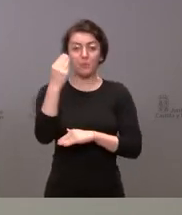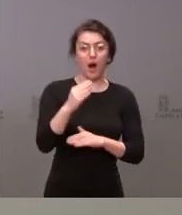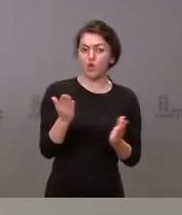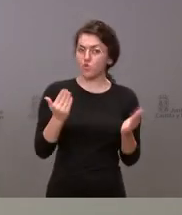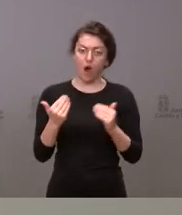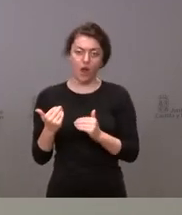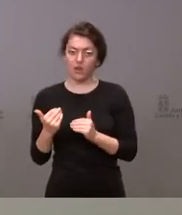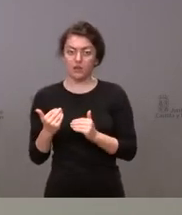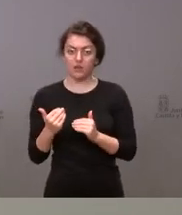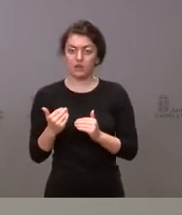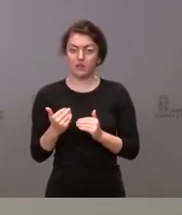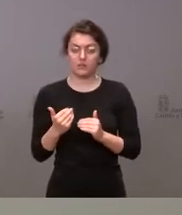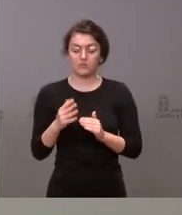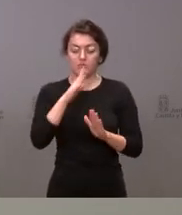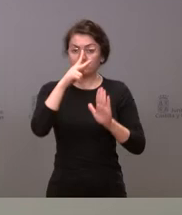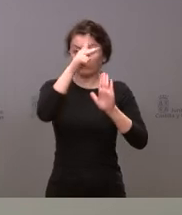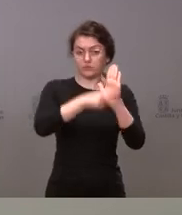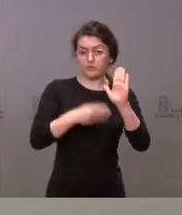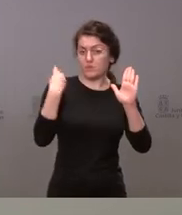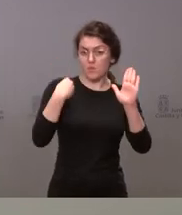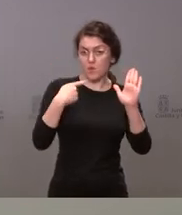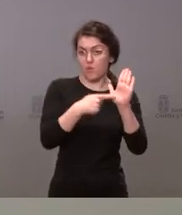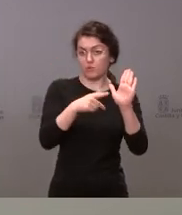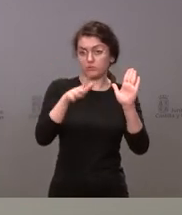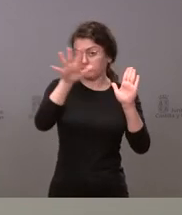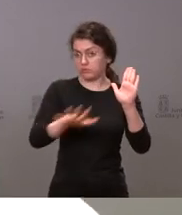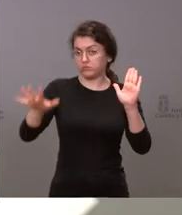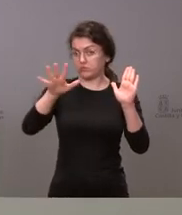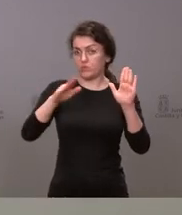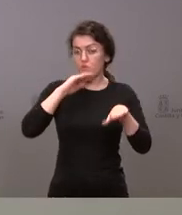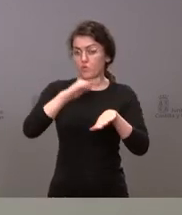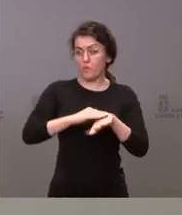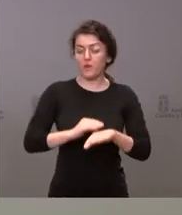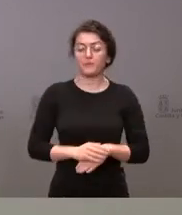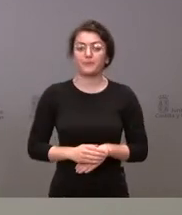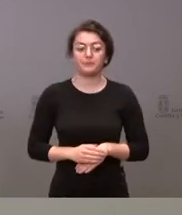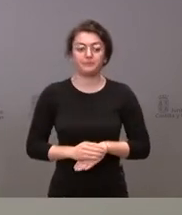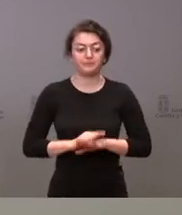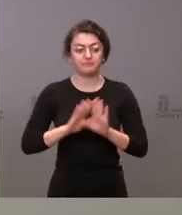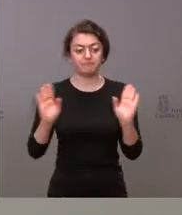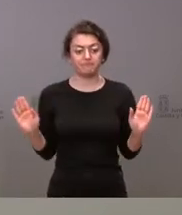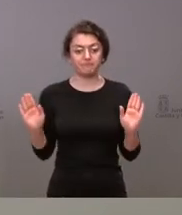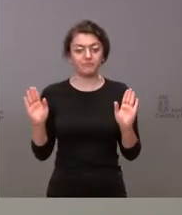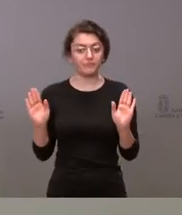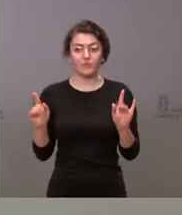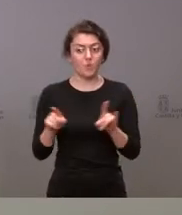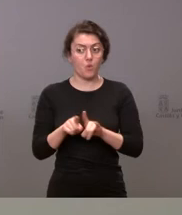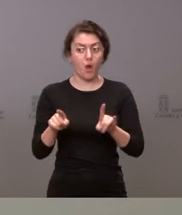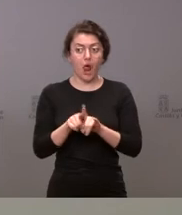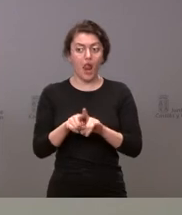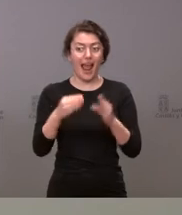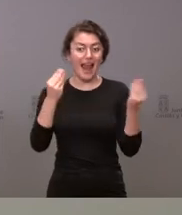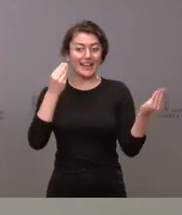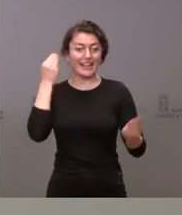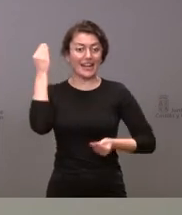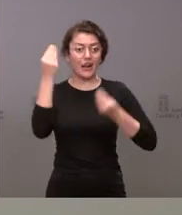general y de obligado cumplimiento para el conjunto de España. Y estas son un poco las reflexiones iniciales de